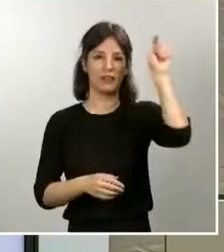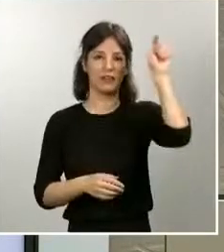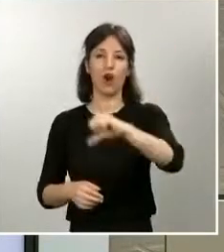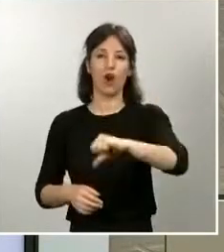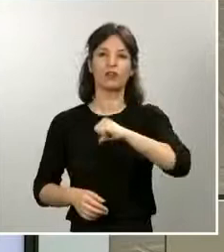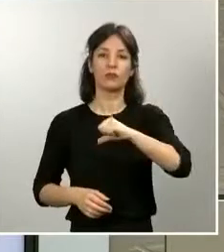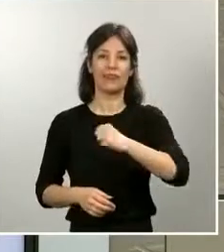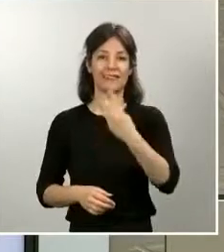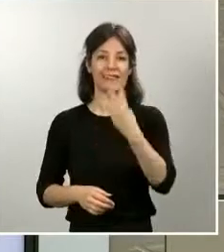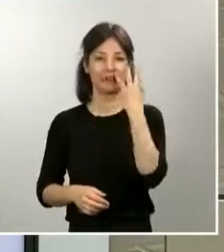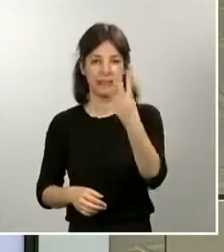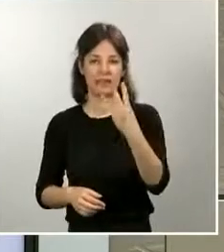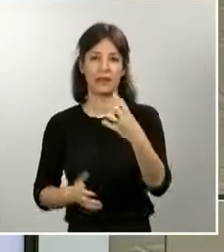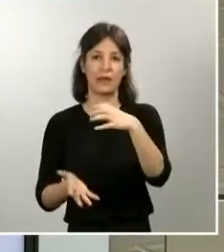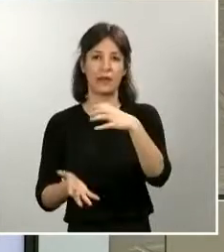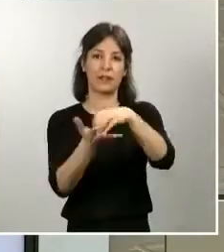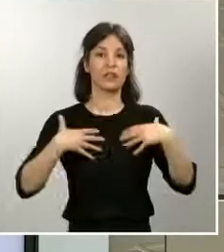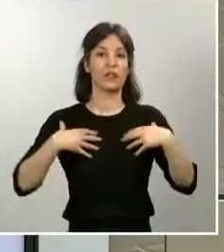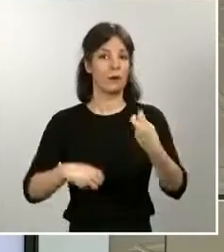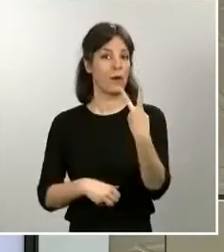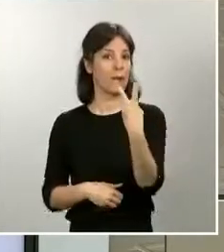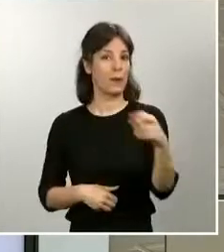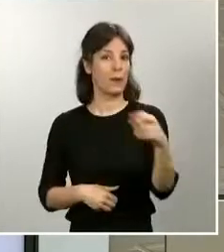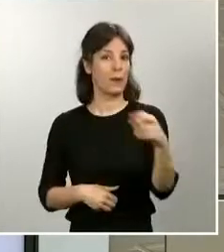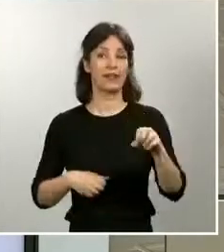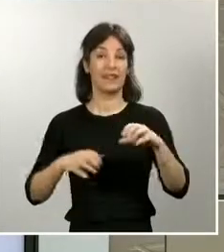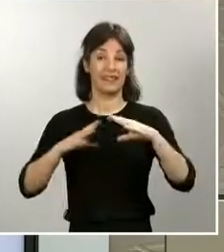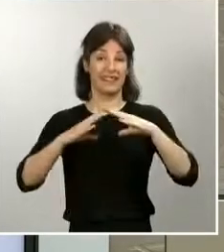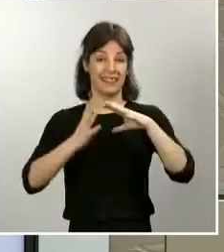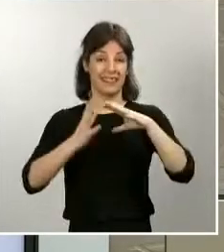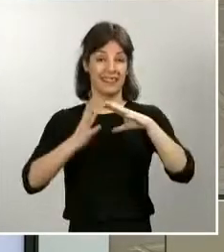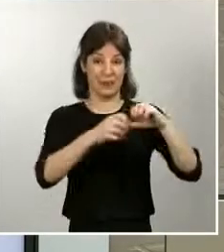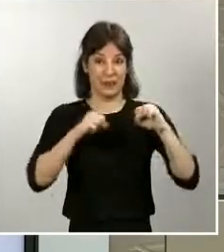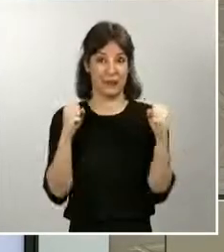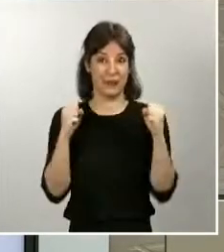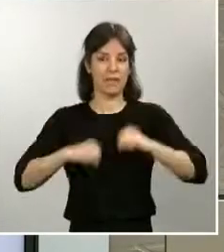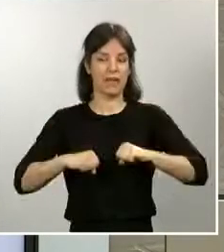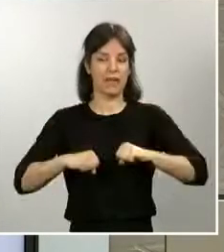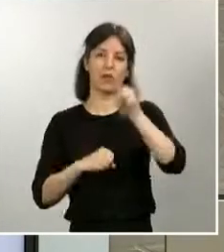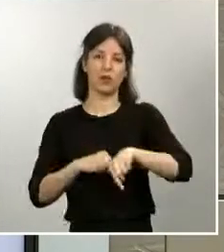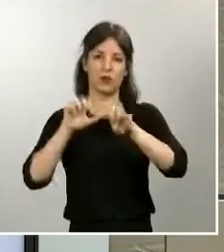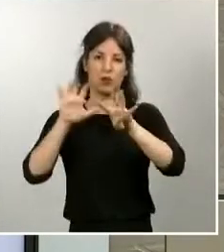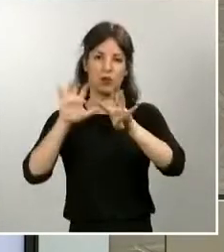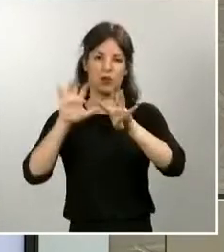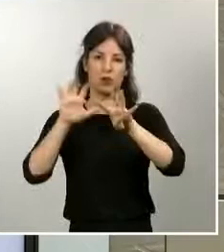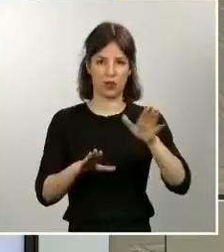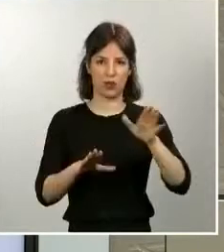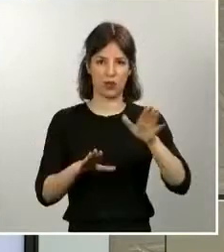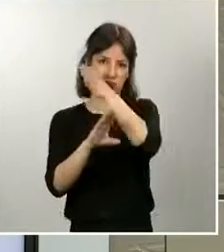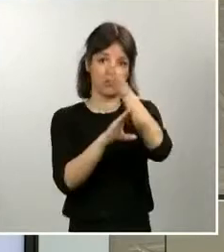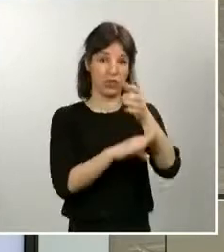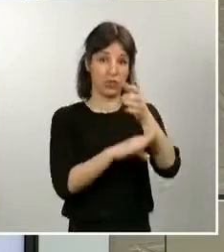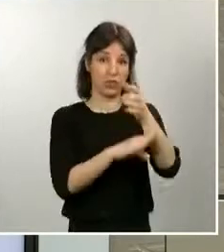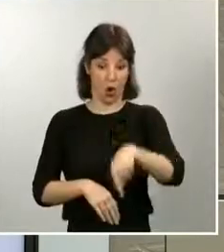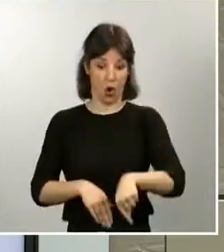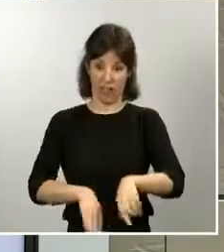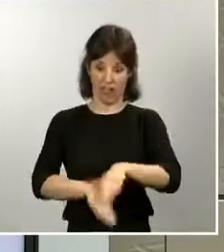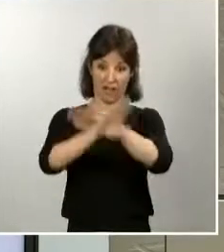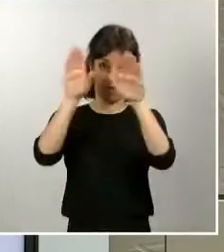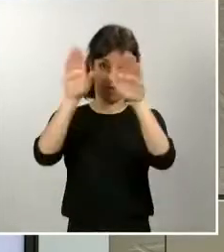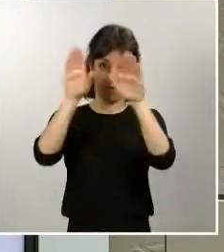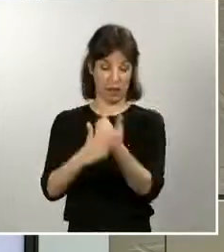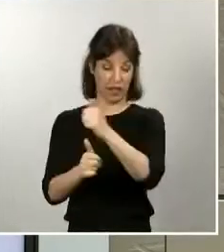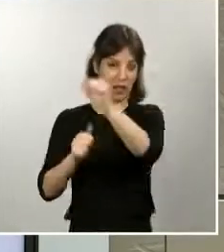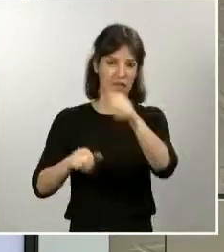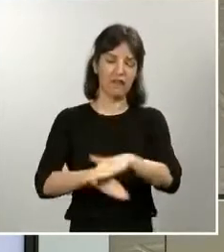de salud y 195 residencias de mayores, totalizando al final de este día unas 2.700